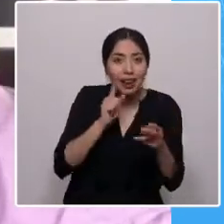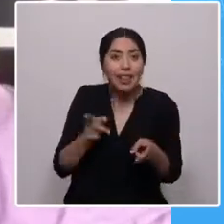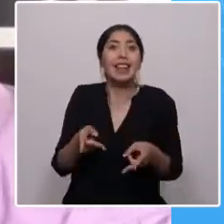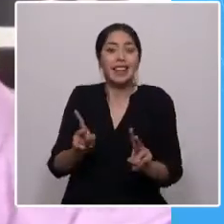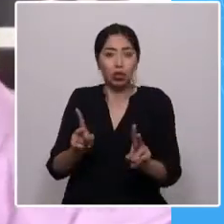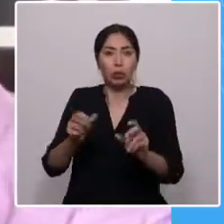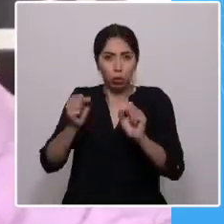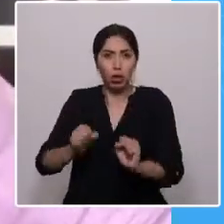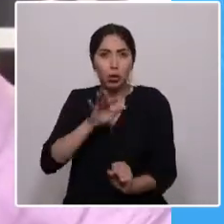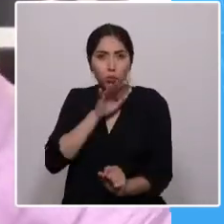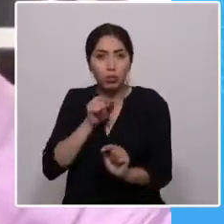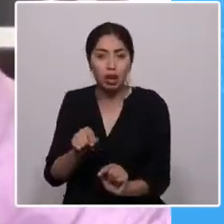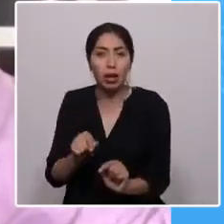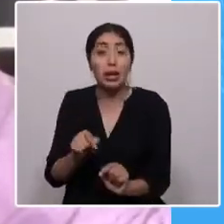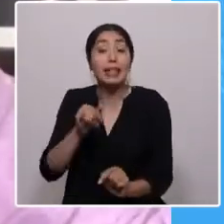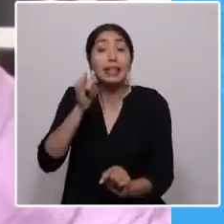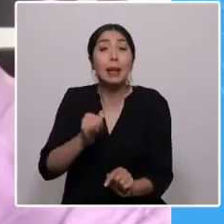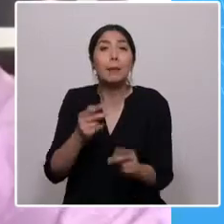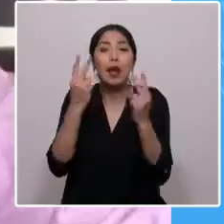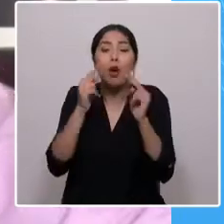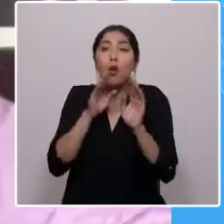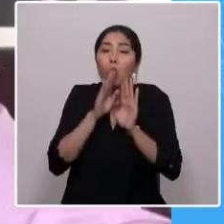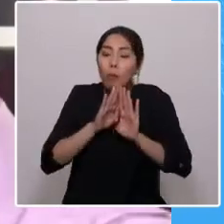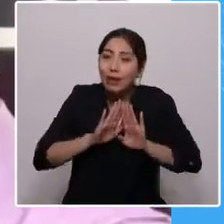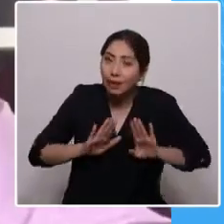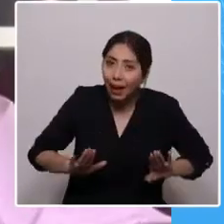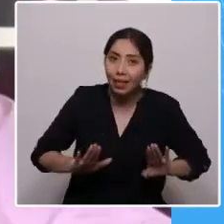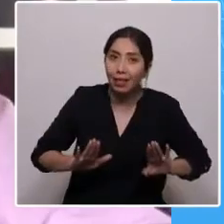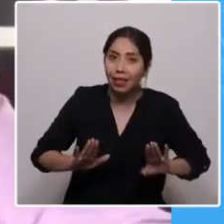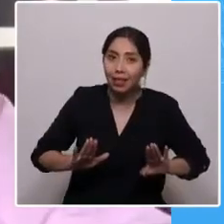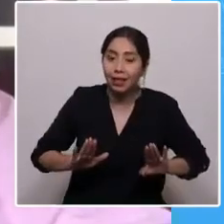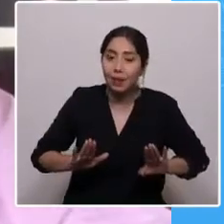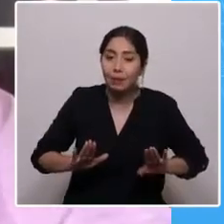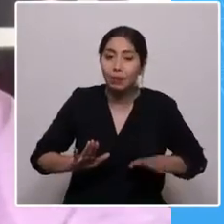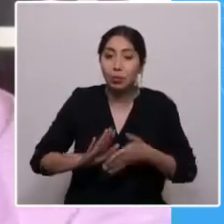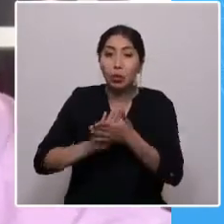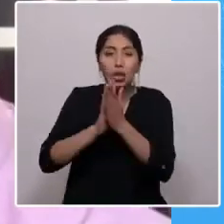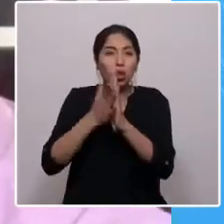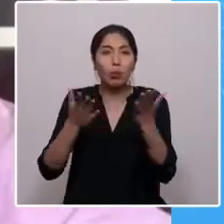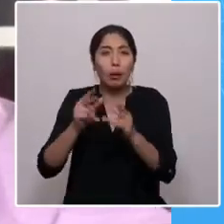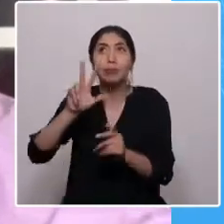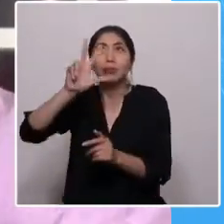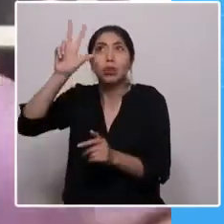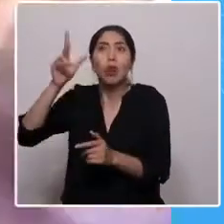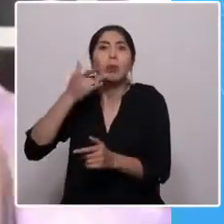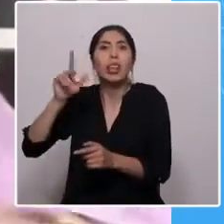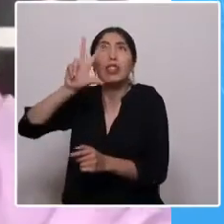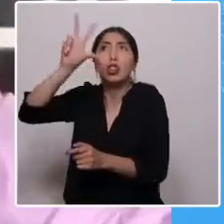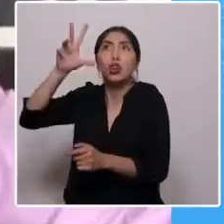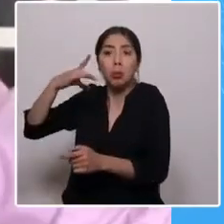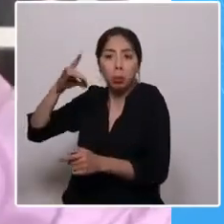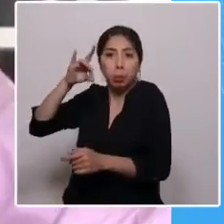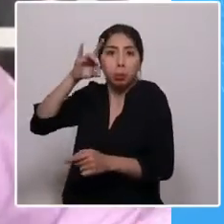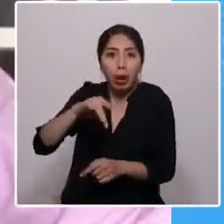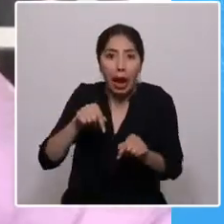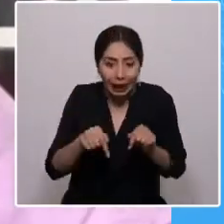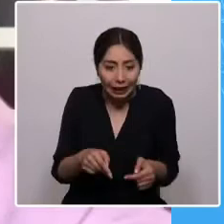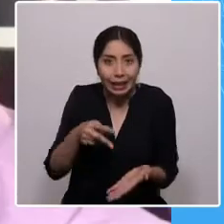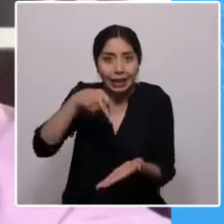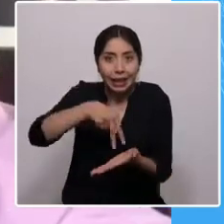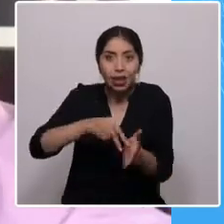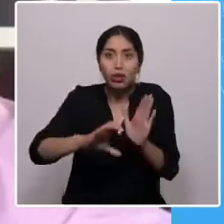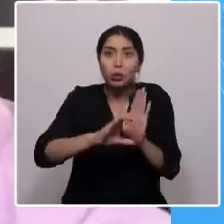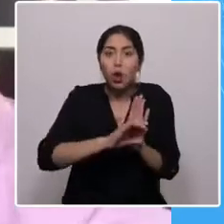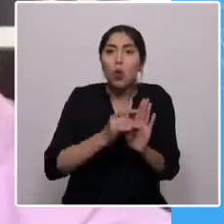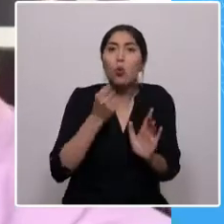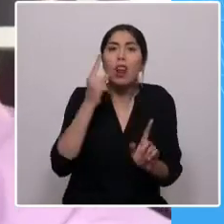Pero siempre con humildad. Porque todo es para honor y gloria del Señor. Pero ¿por qué Dios me puso acá, en esta instancia constitucional? ¿Cuál es el propósito?